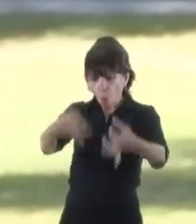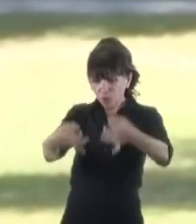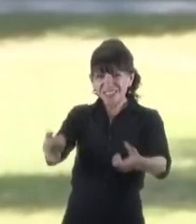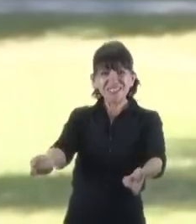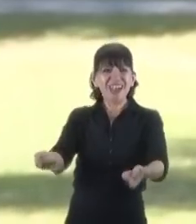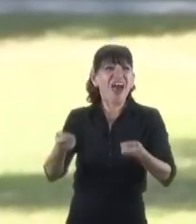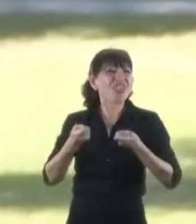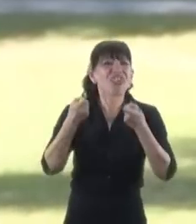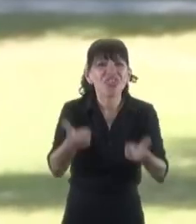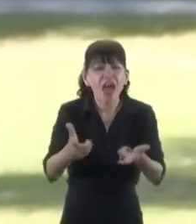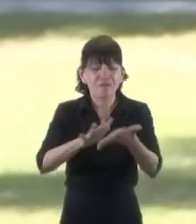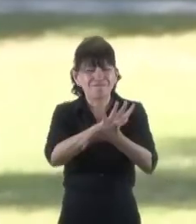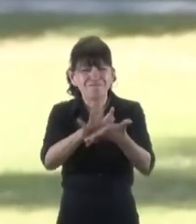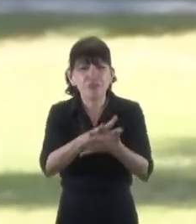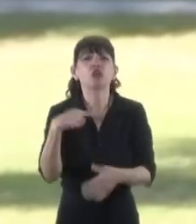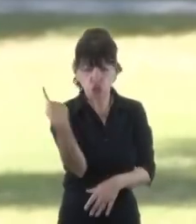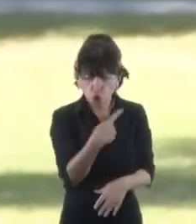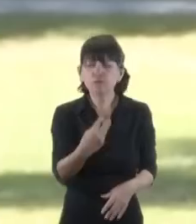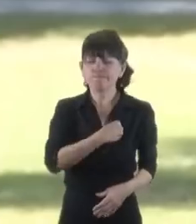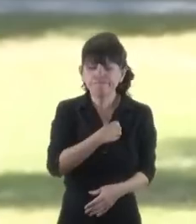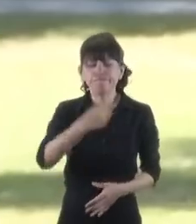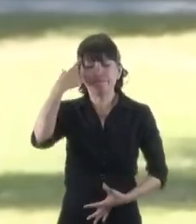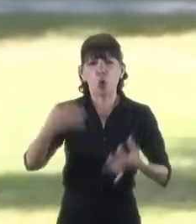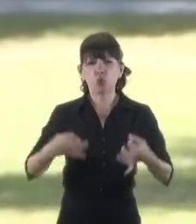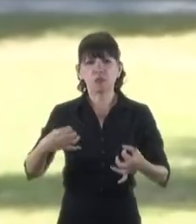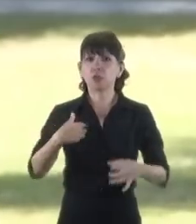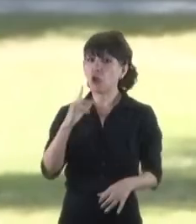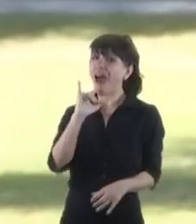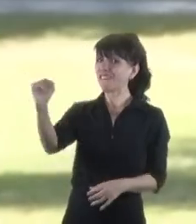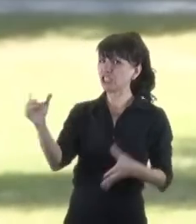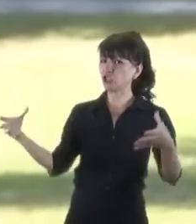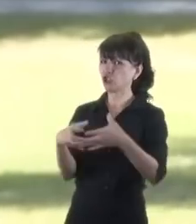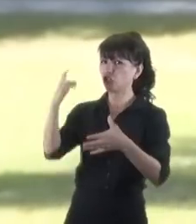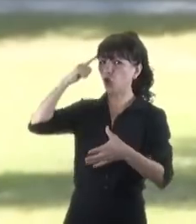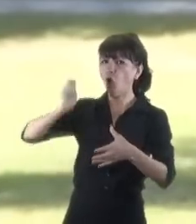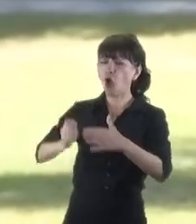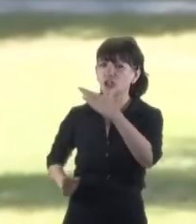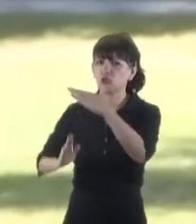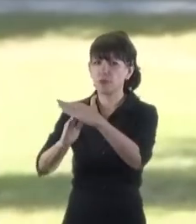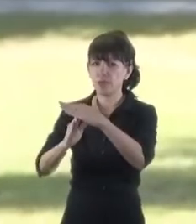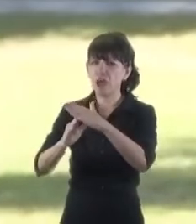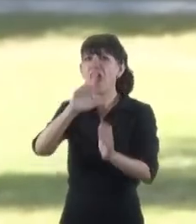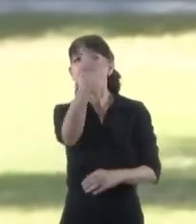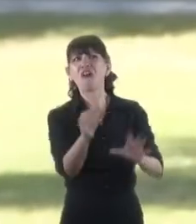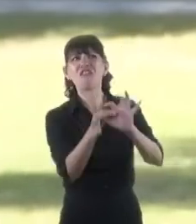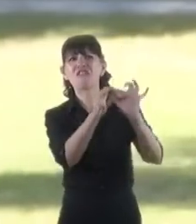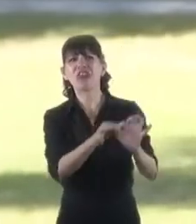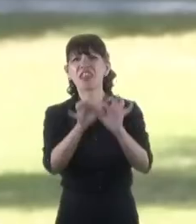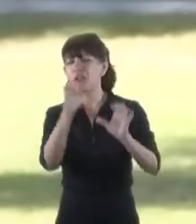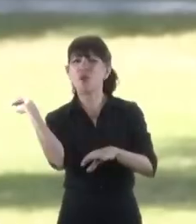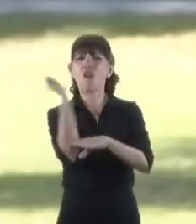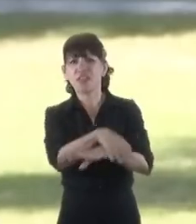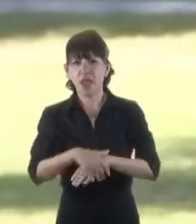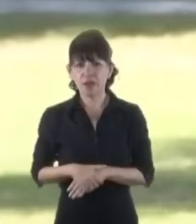creemos en la justicia. Quiero decirle de la Corte Suprema que podrán olvidar el federalismo y podrán